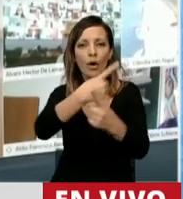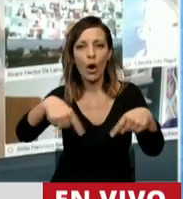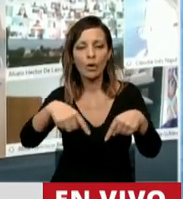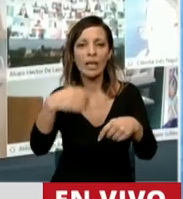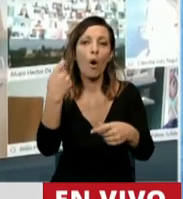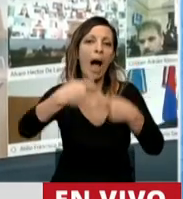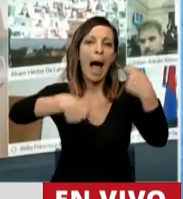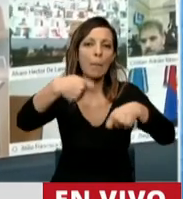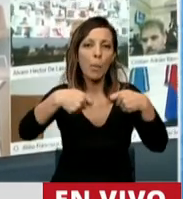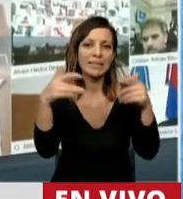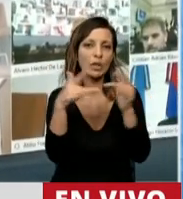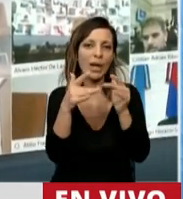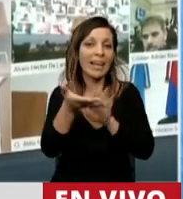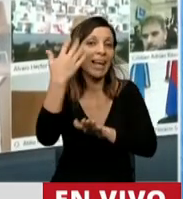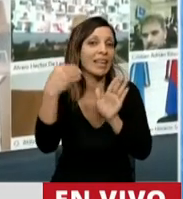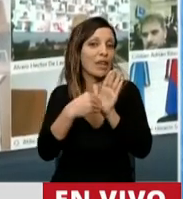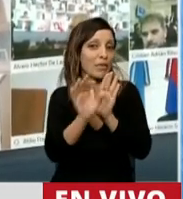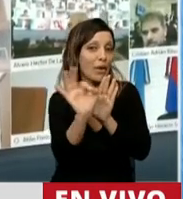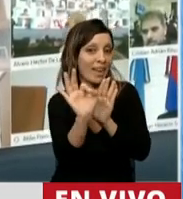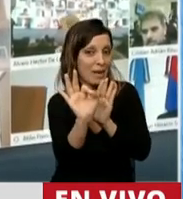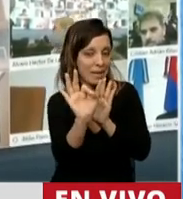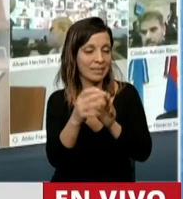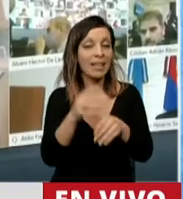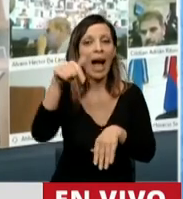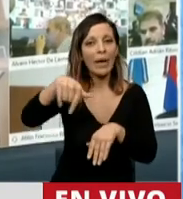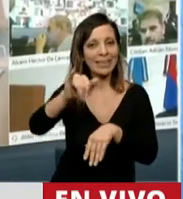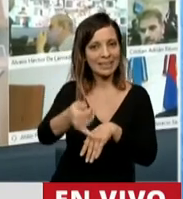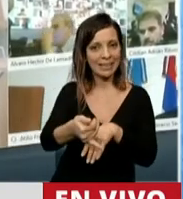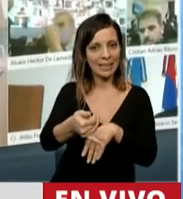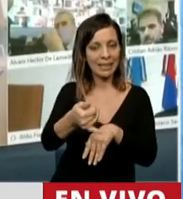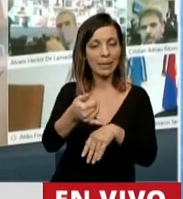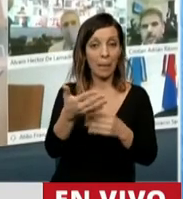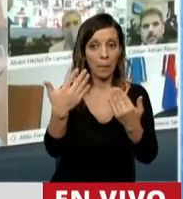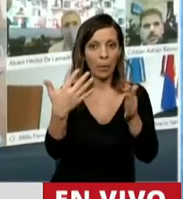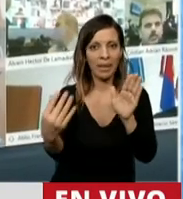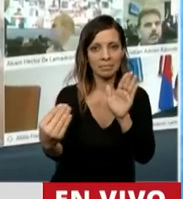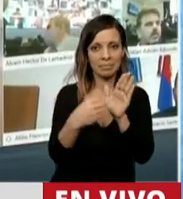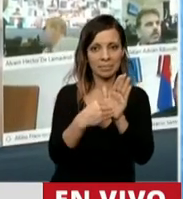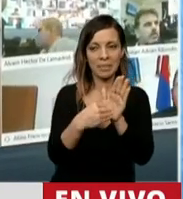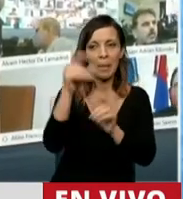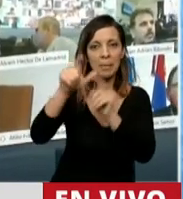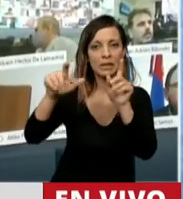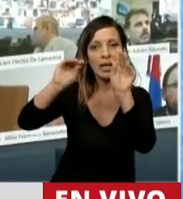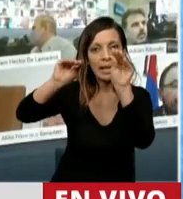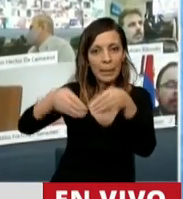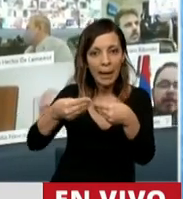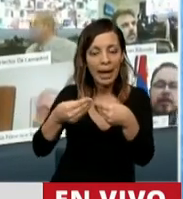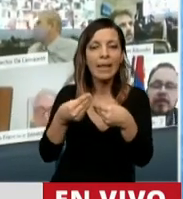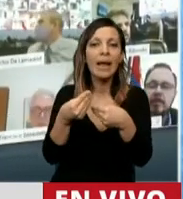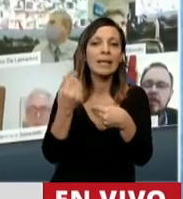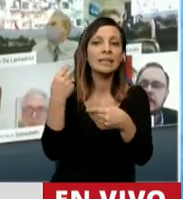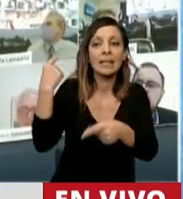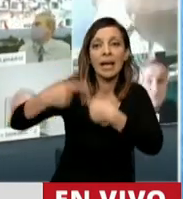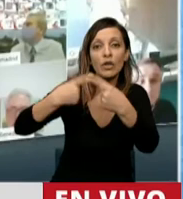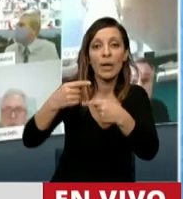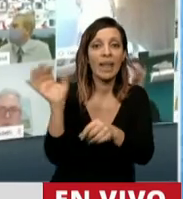online que no estaban incluidas en diciembre y ahora esta posibilidad de que los quebrados sin continuidad